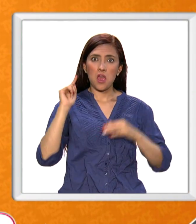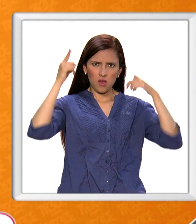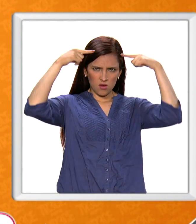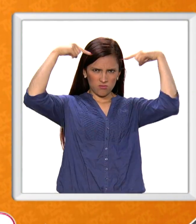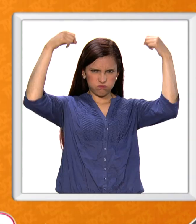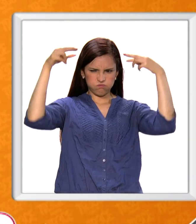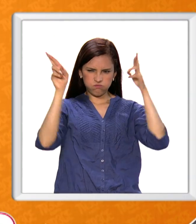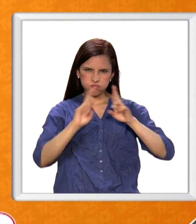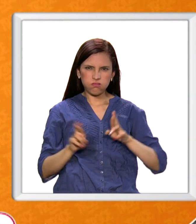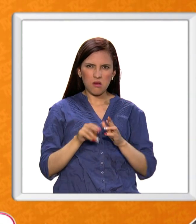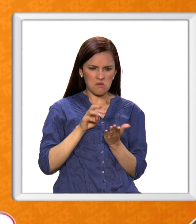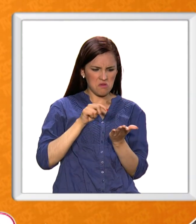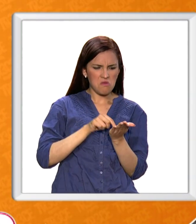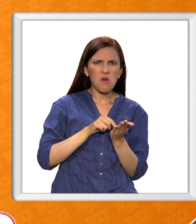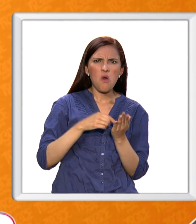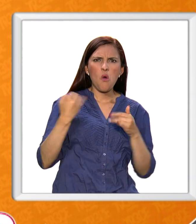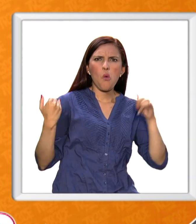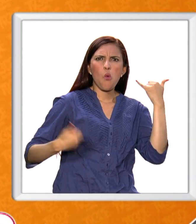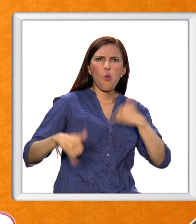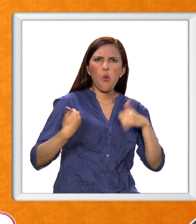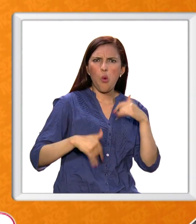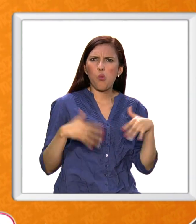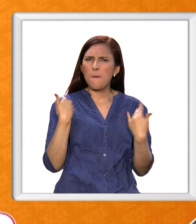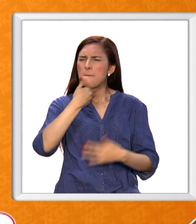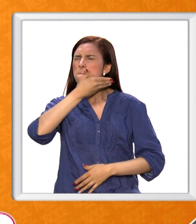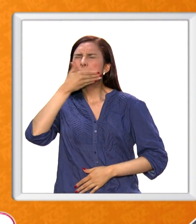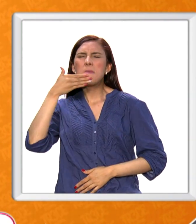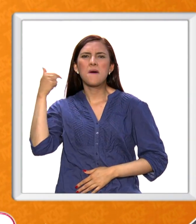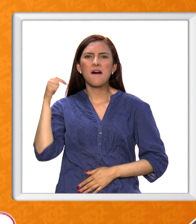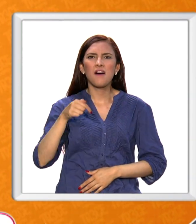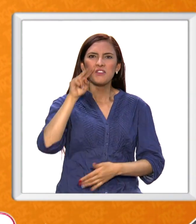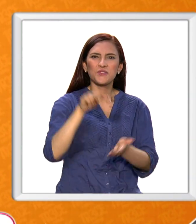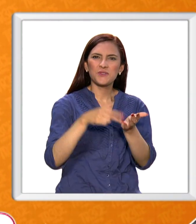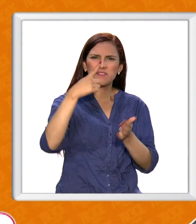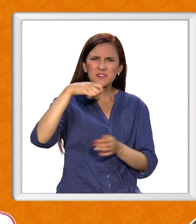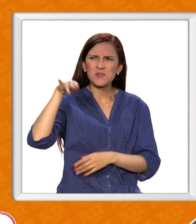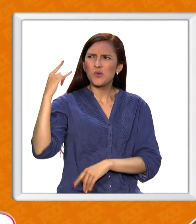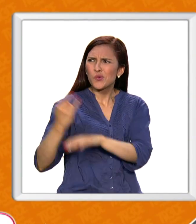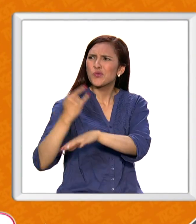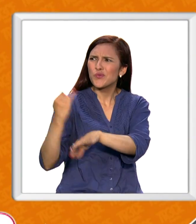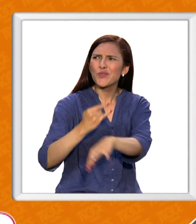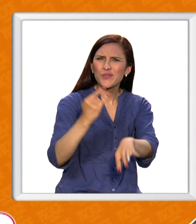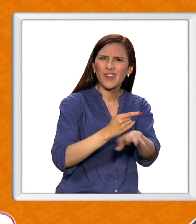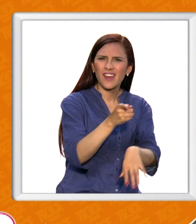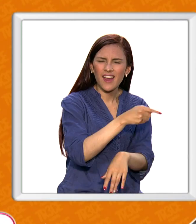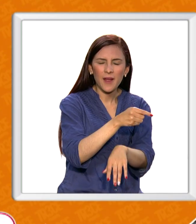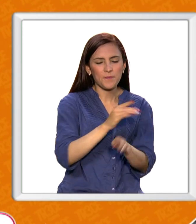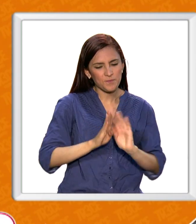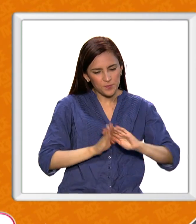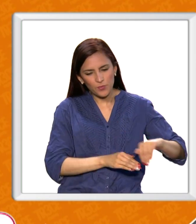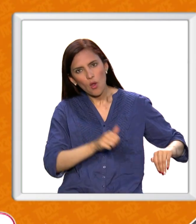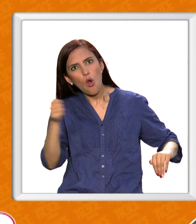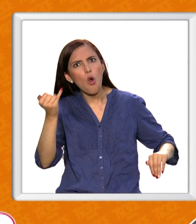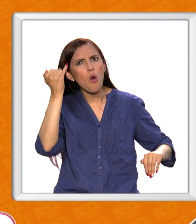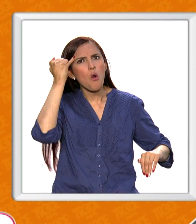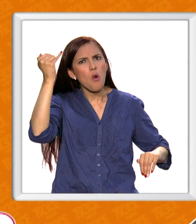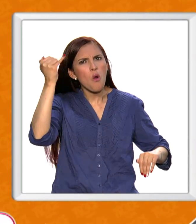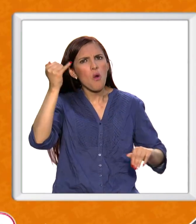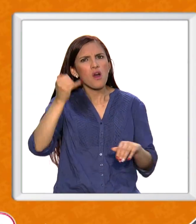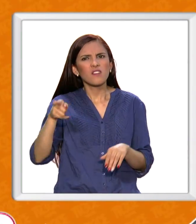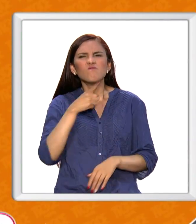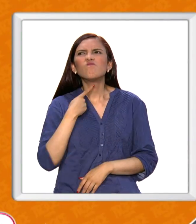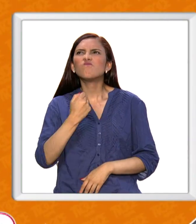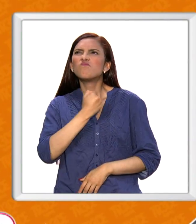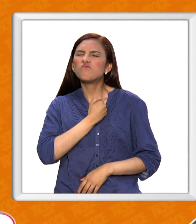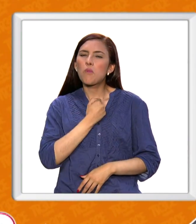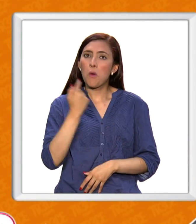sin duda es la aplicación y el juego del año 2016 y ahora hay una innovación reciente para los aficionados